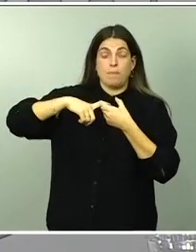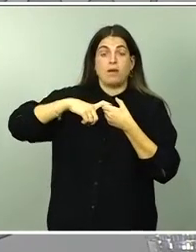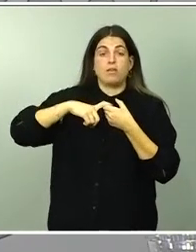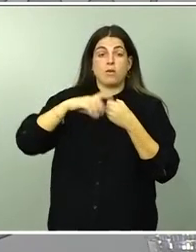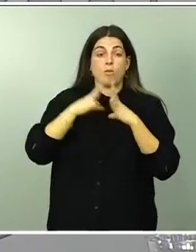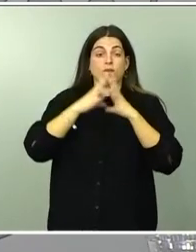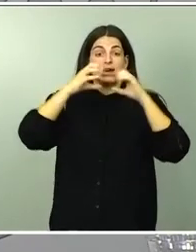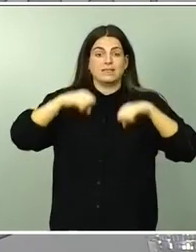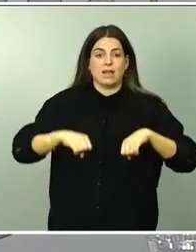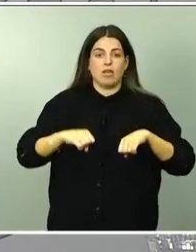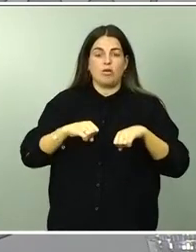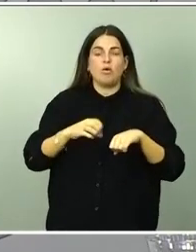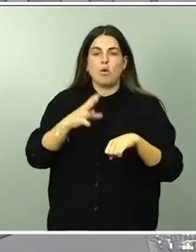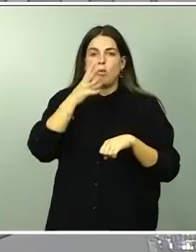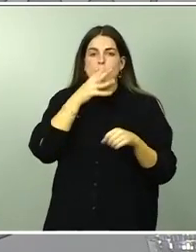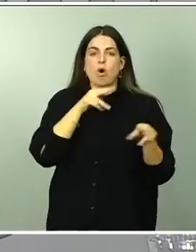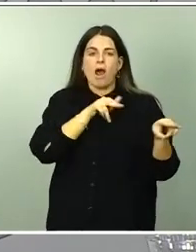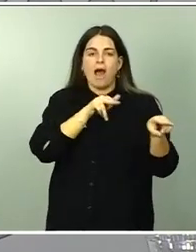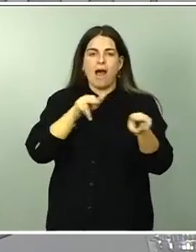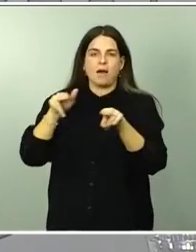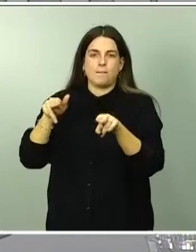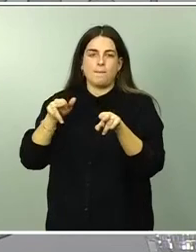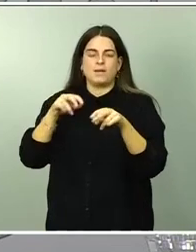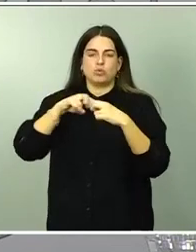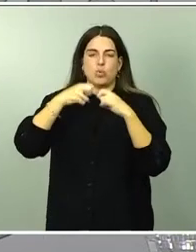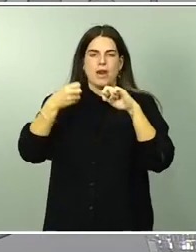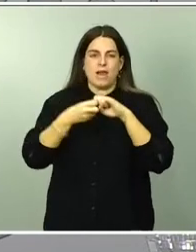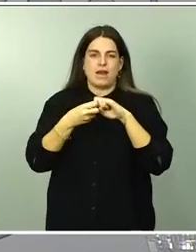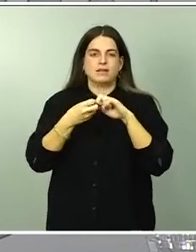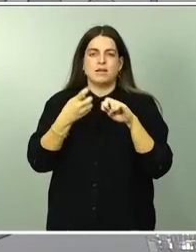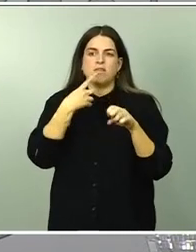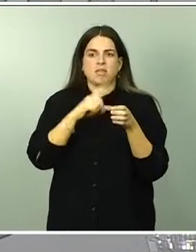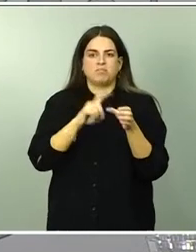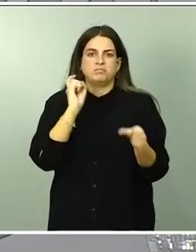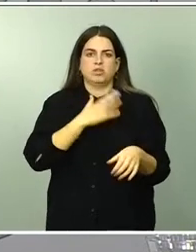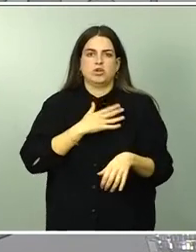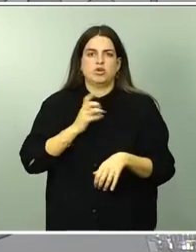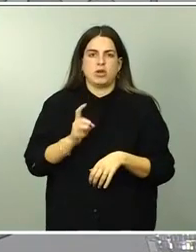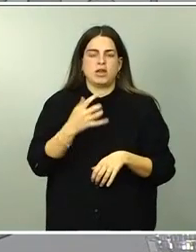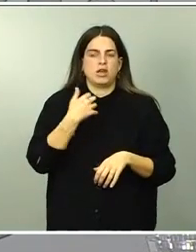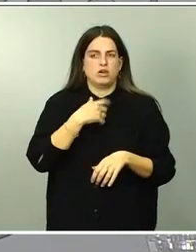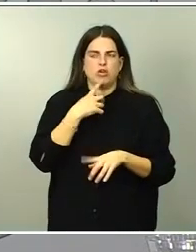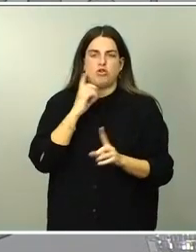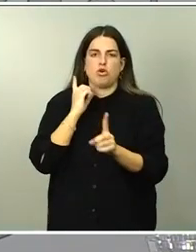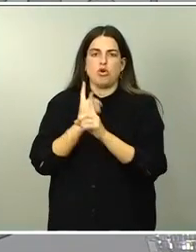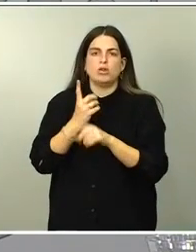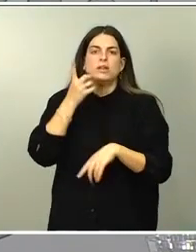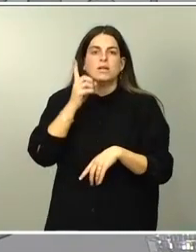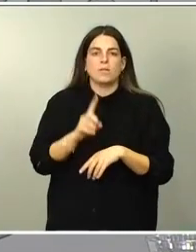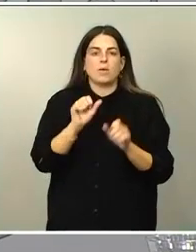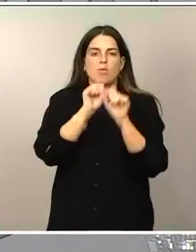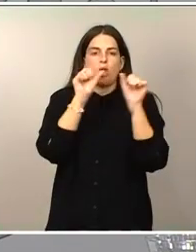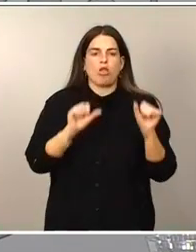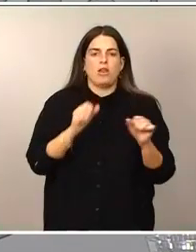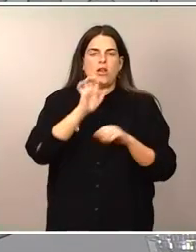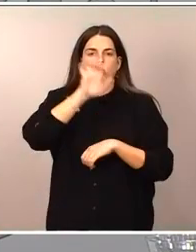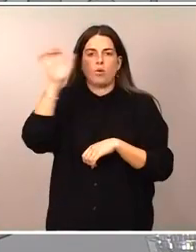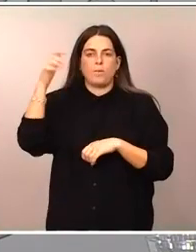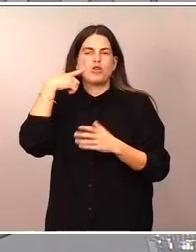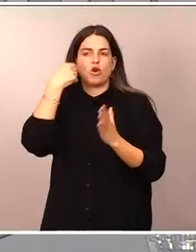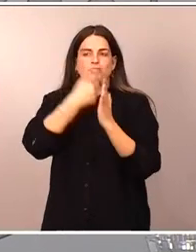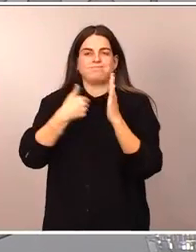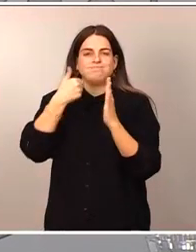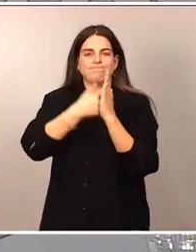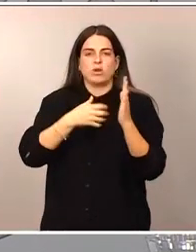Gracias. Y, en tercer lugar, aprovechamos para reivindicar el modelo europeo de convivencia de derechos